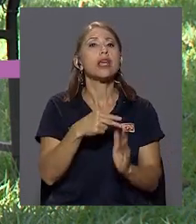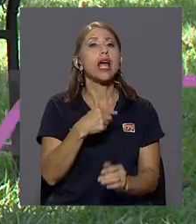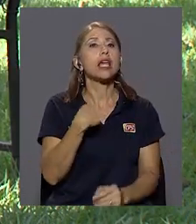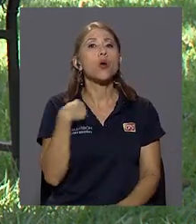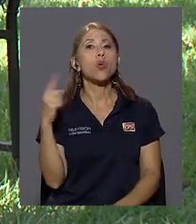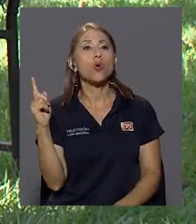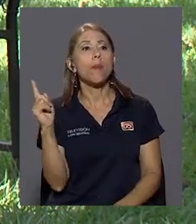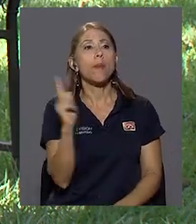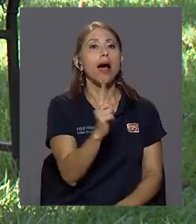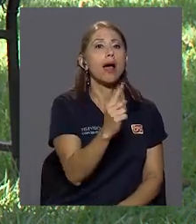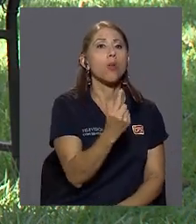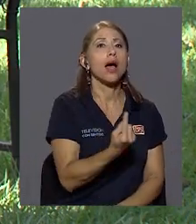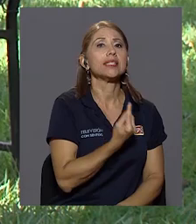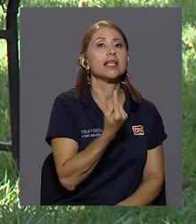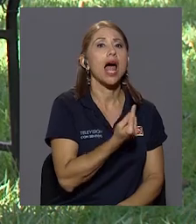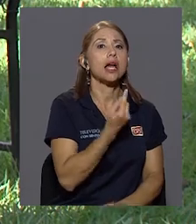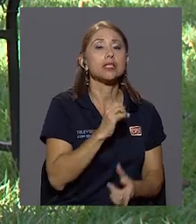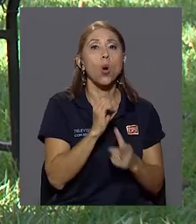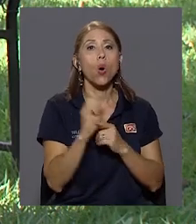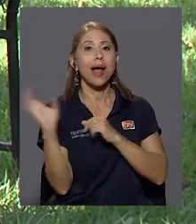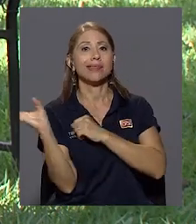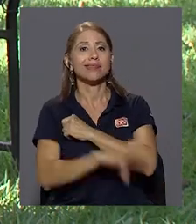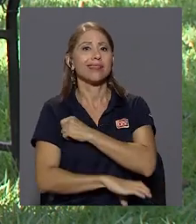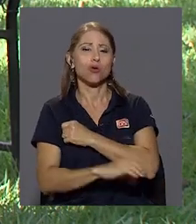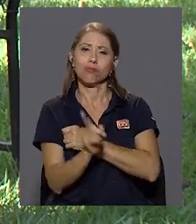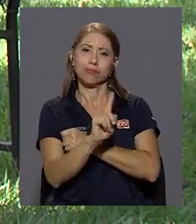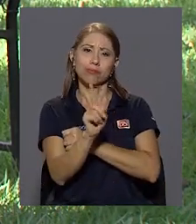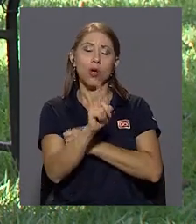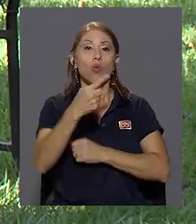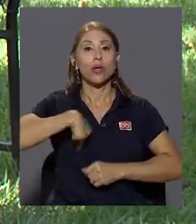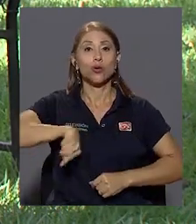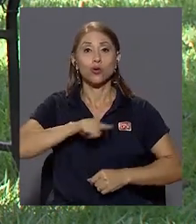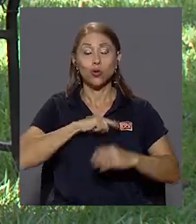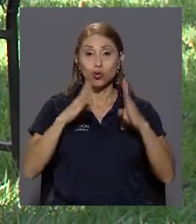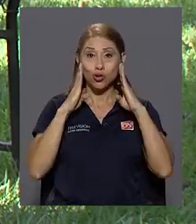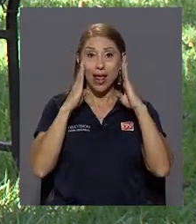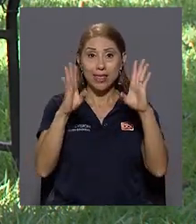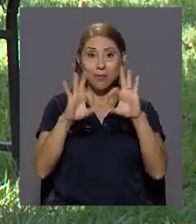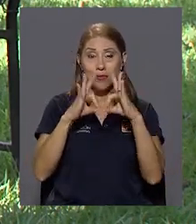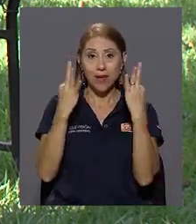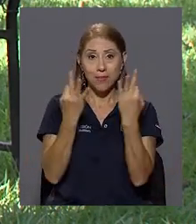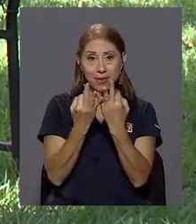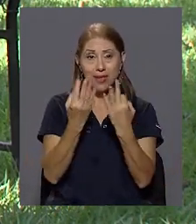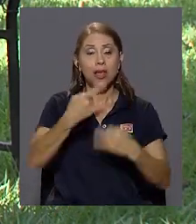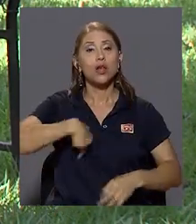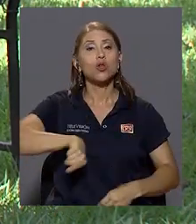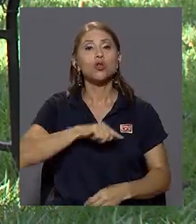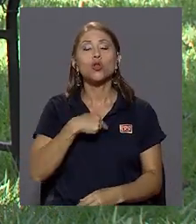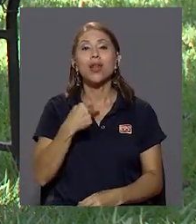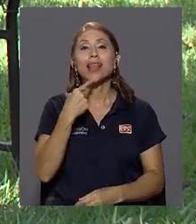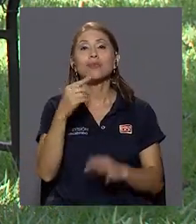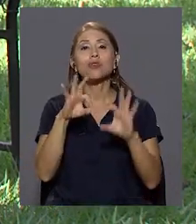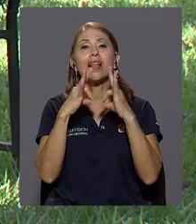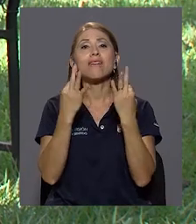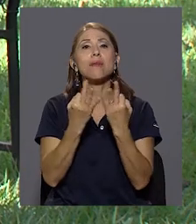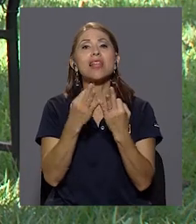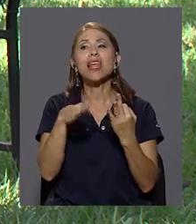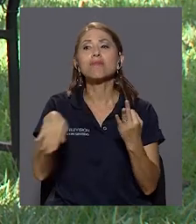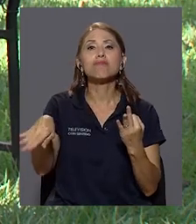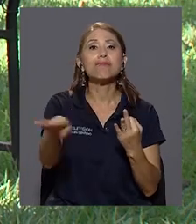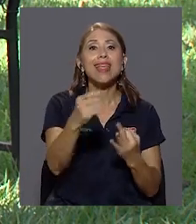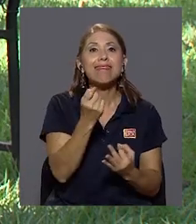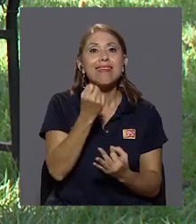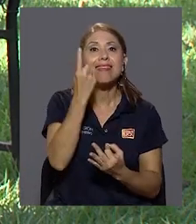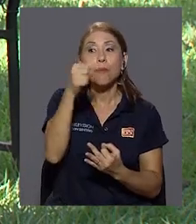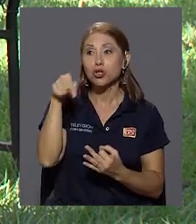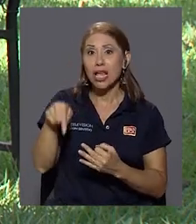aislarse, no es una cuestión de castigo. Incluso cuando nosotros hacemos intervención con familias, lo que les decimos a la familia es, entendamos y